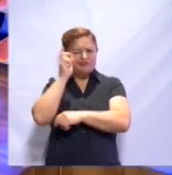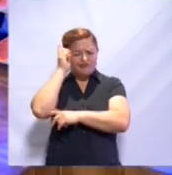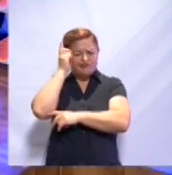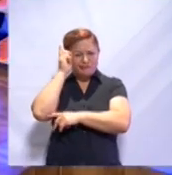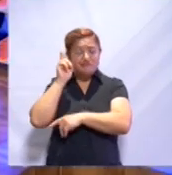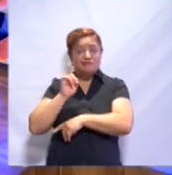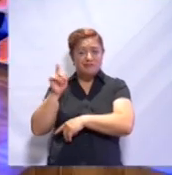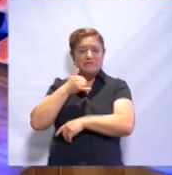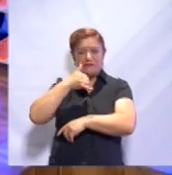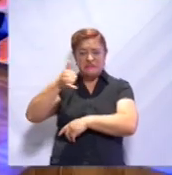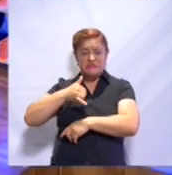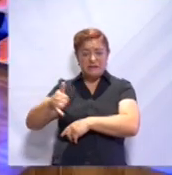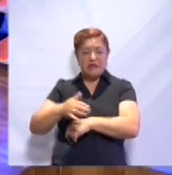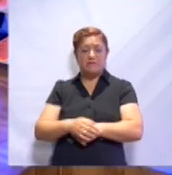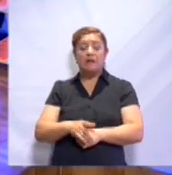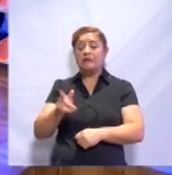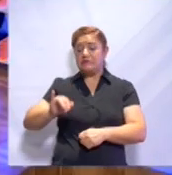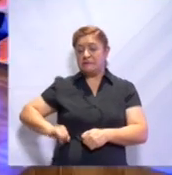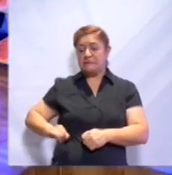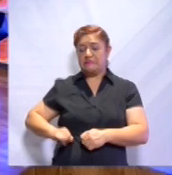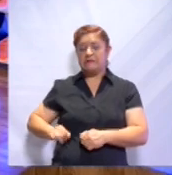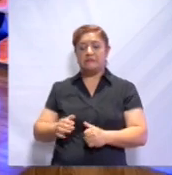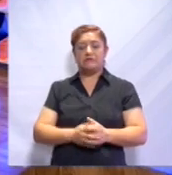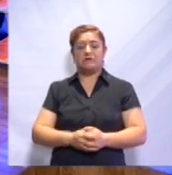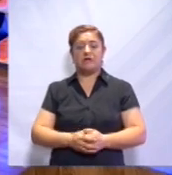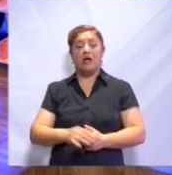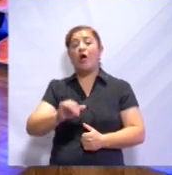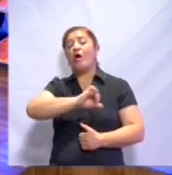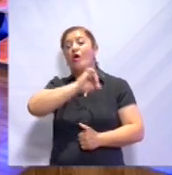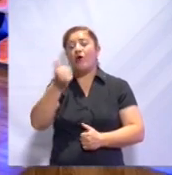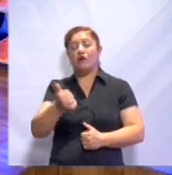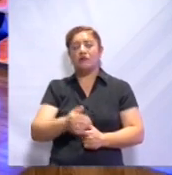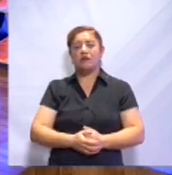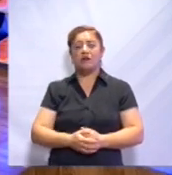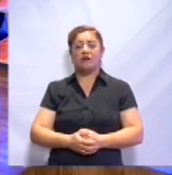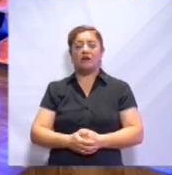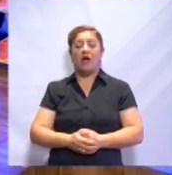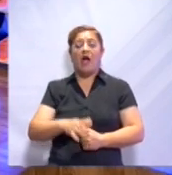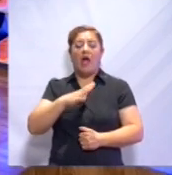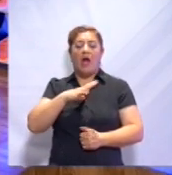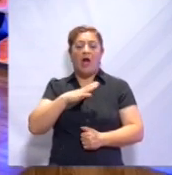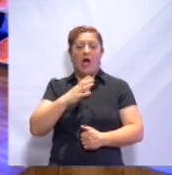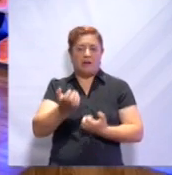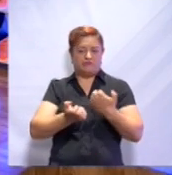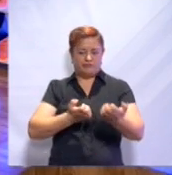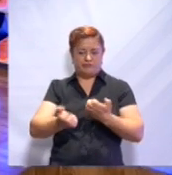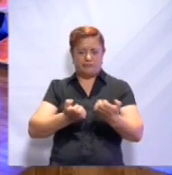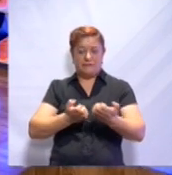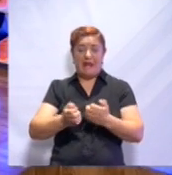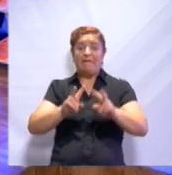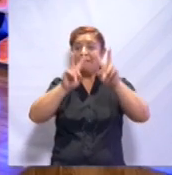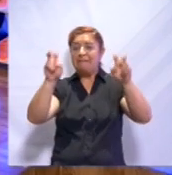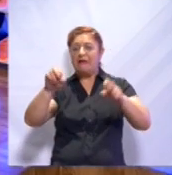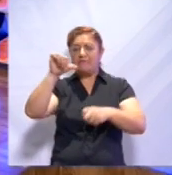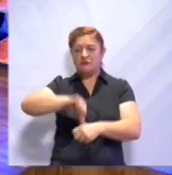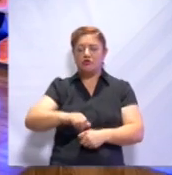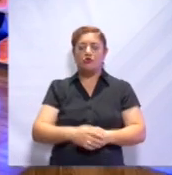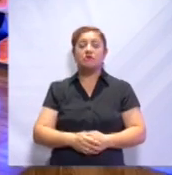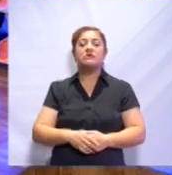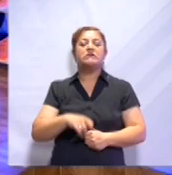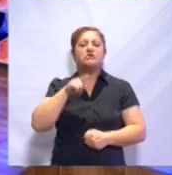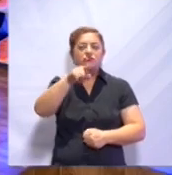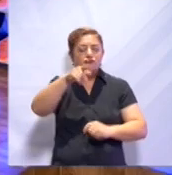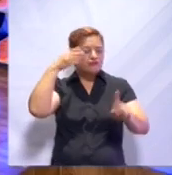interesante saber todo lo que hay. Otra forma en la cual podemos poner en práctica los contenidos del día de hoy es si tú te